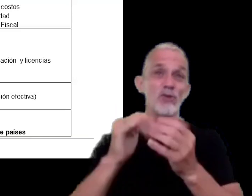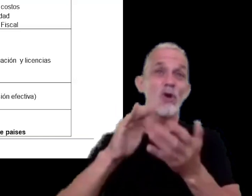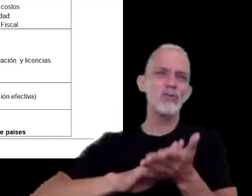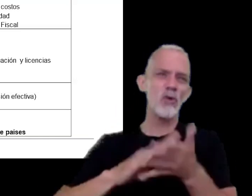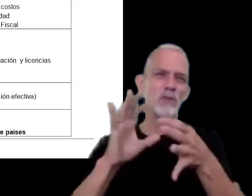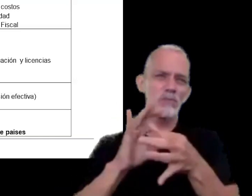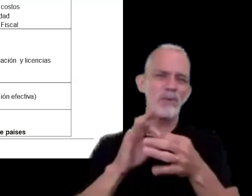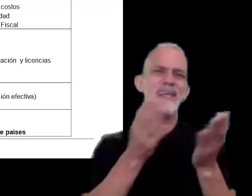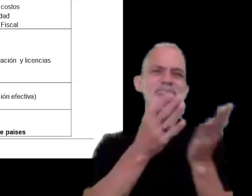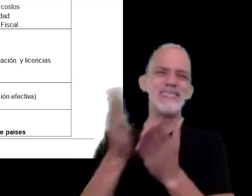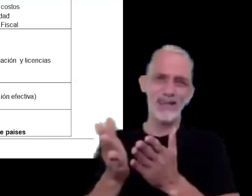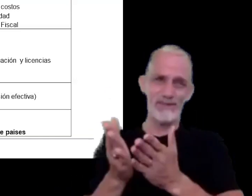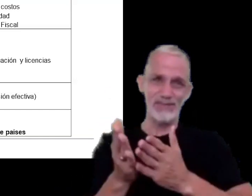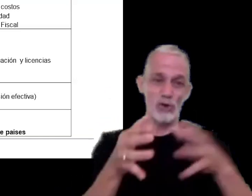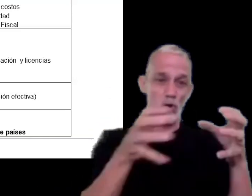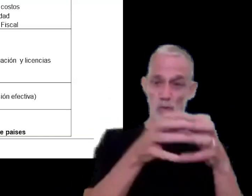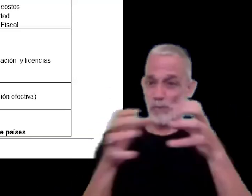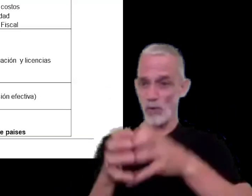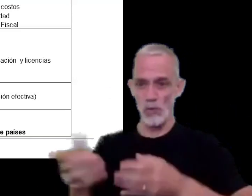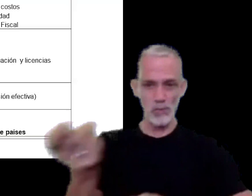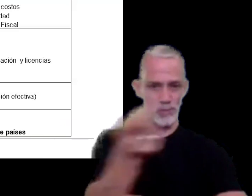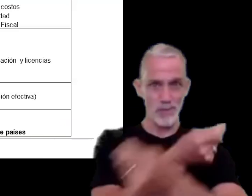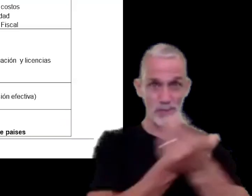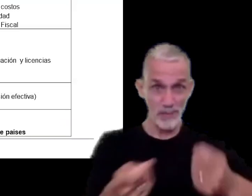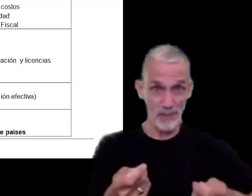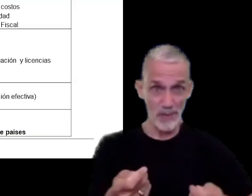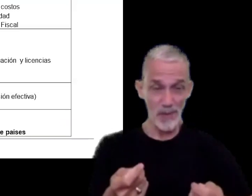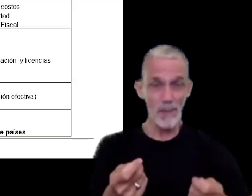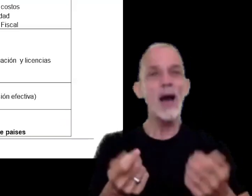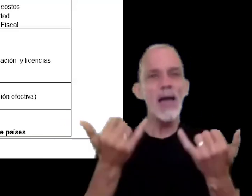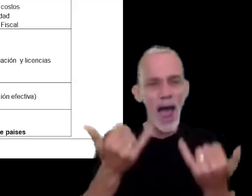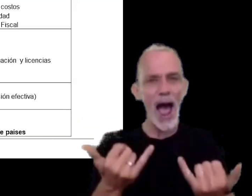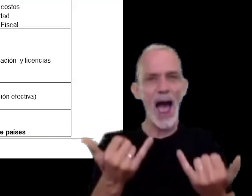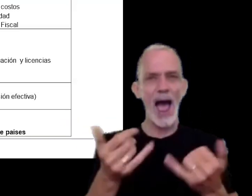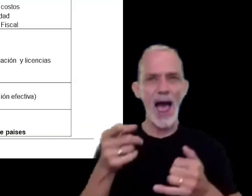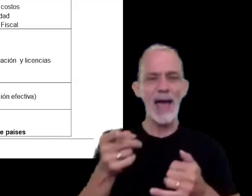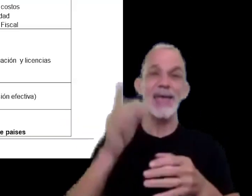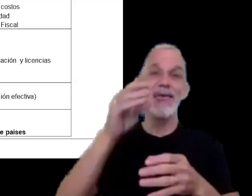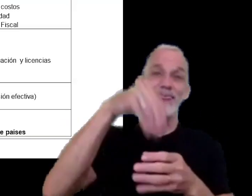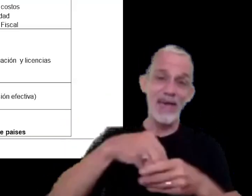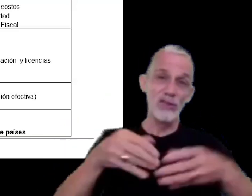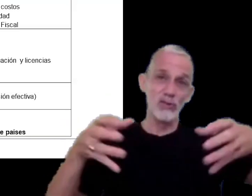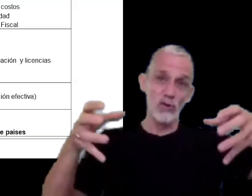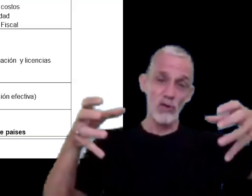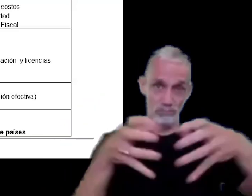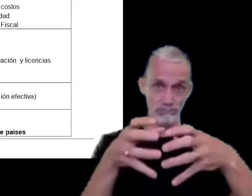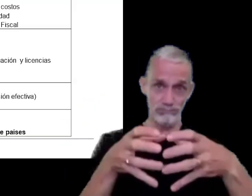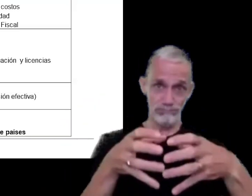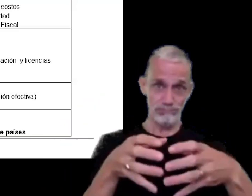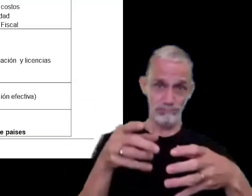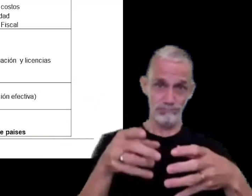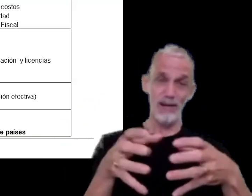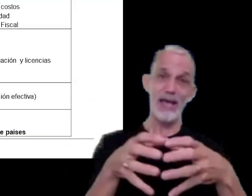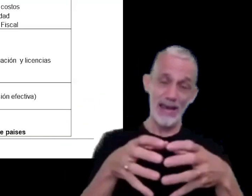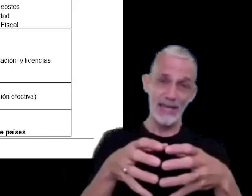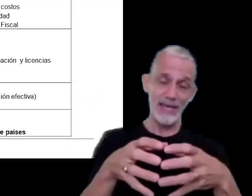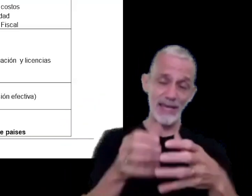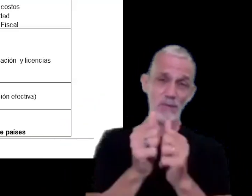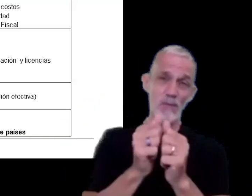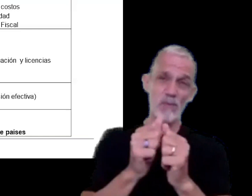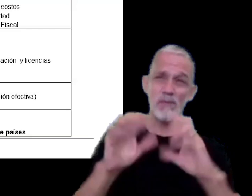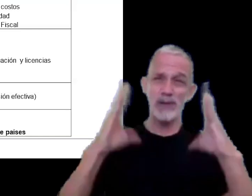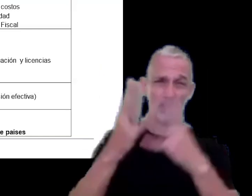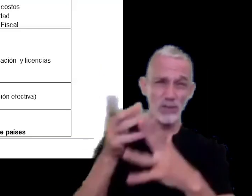servicios intragrupos que puedan existir dentro de los grupos multinacionales